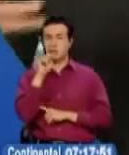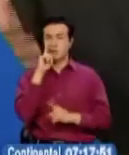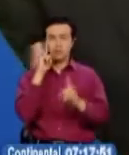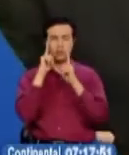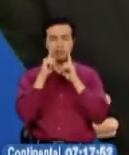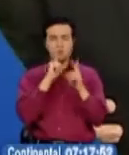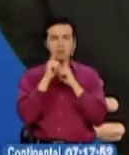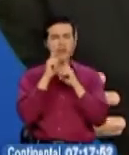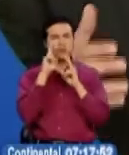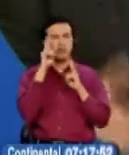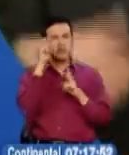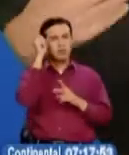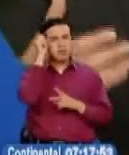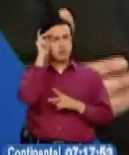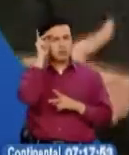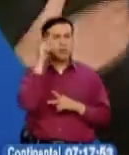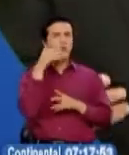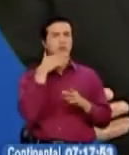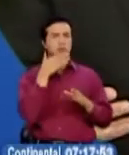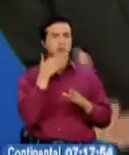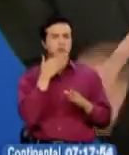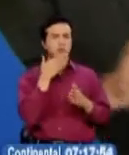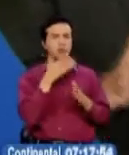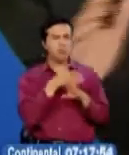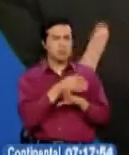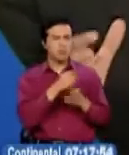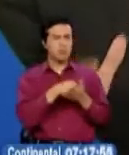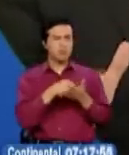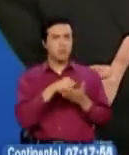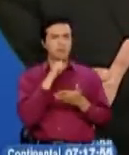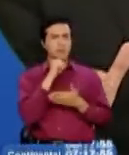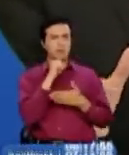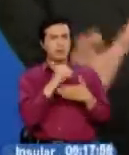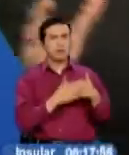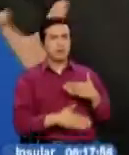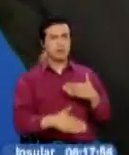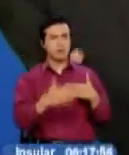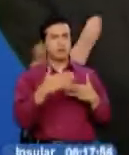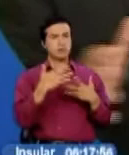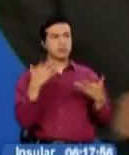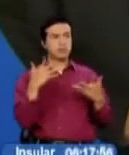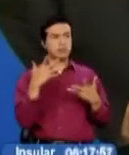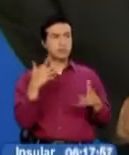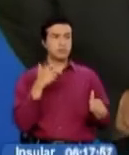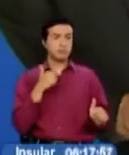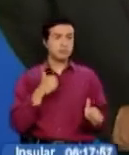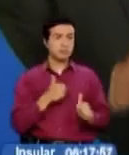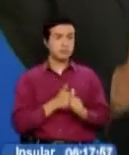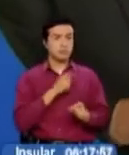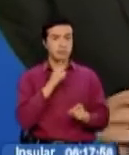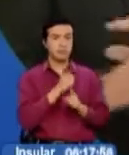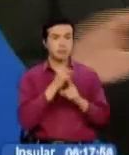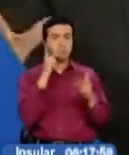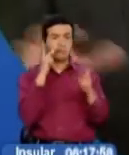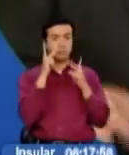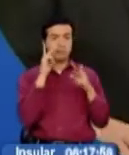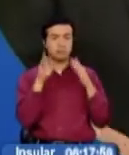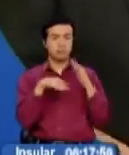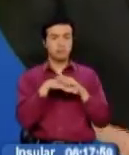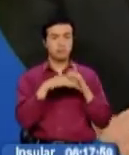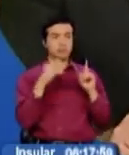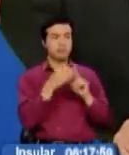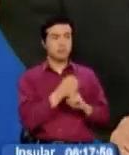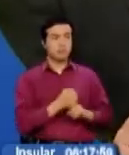¿Cuáles son sus impresiones sobre este panorama post-firma de la paz? Una firma que todavía no se da, pero que está muy cerca de proyectarse con todos sus